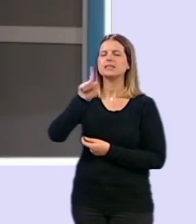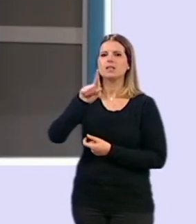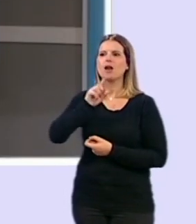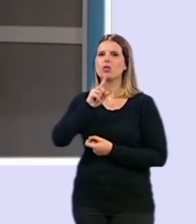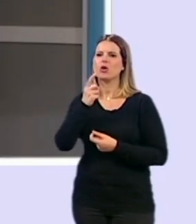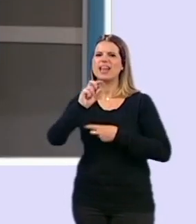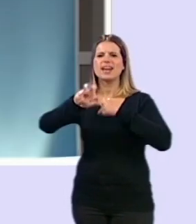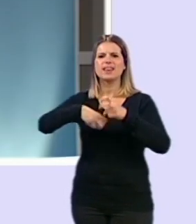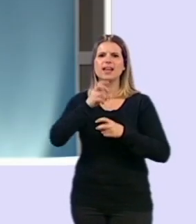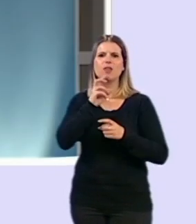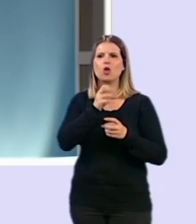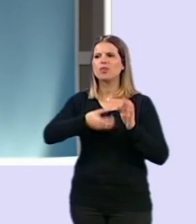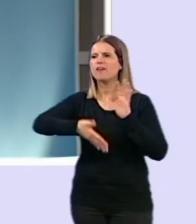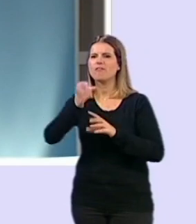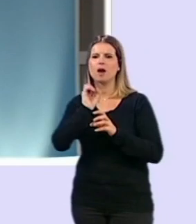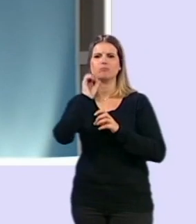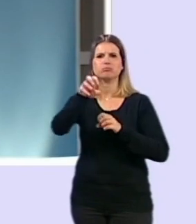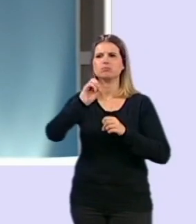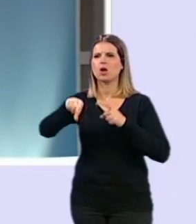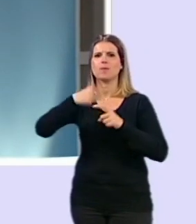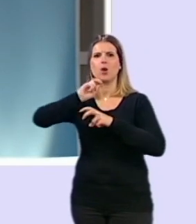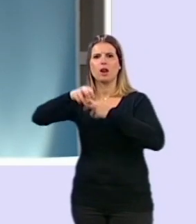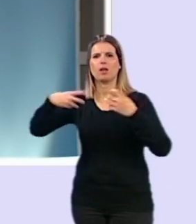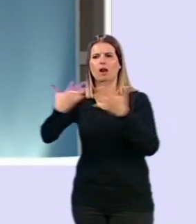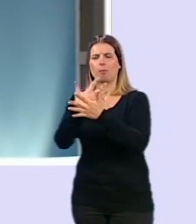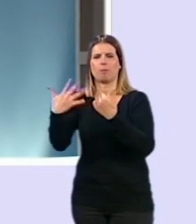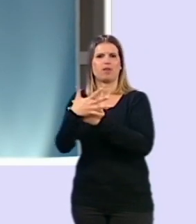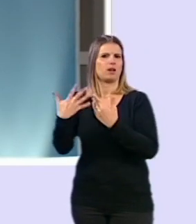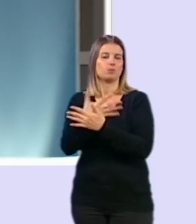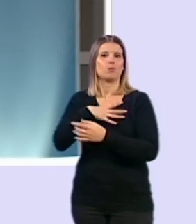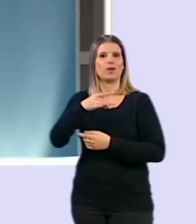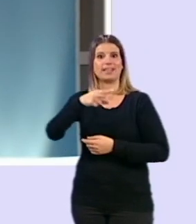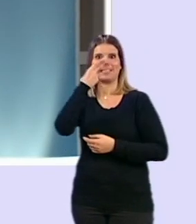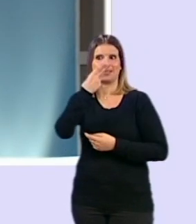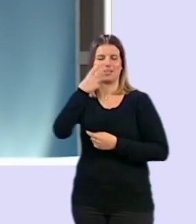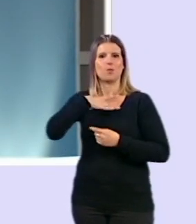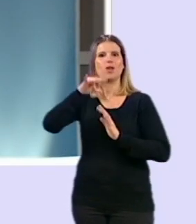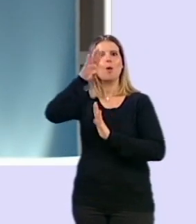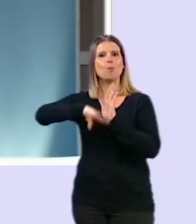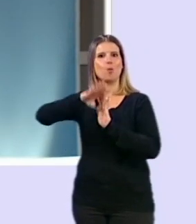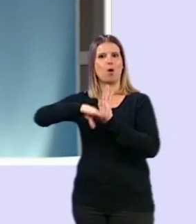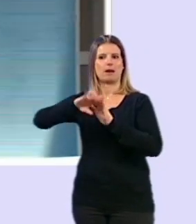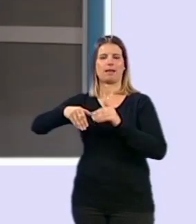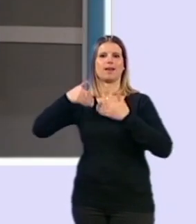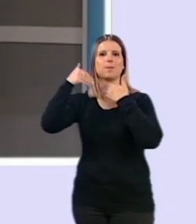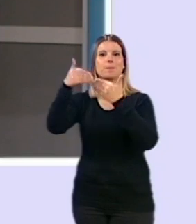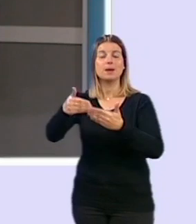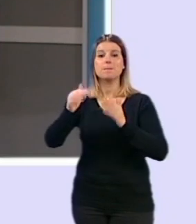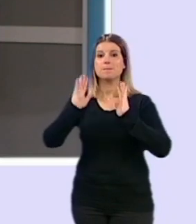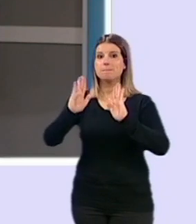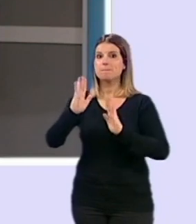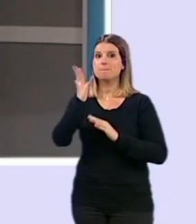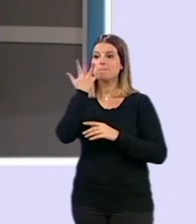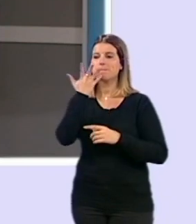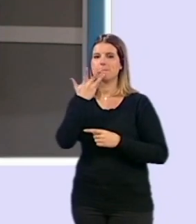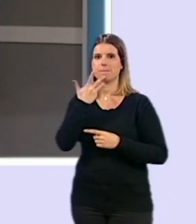mezcla o no se mezcla, todo lo que se recicla, que creo que será interesante. Podríamos hacer un programa y nos emplazamos para hacer eso. Pero me gustaría